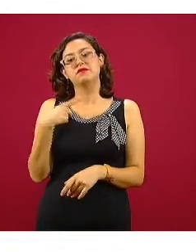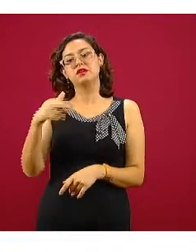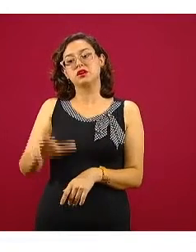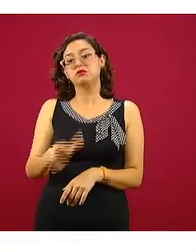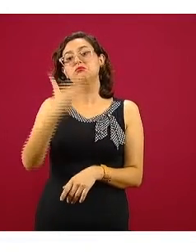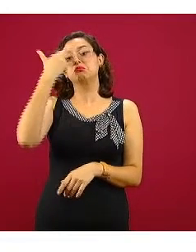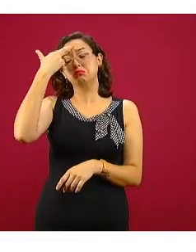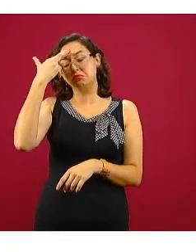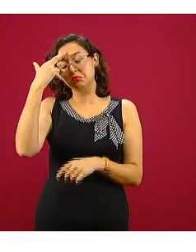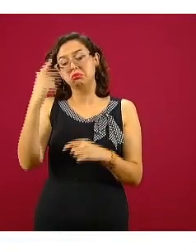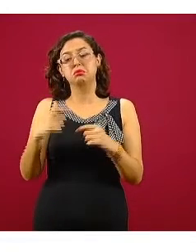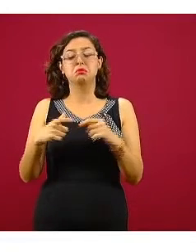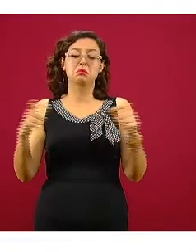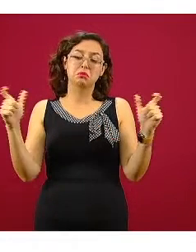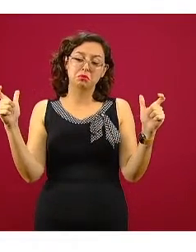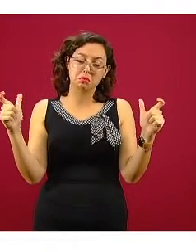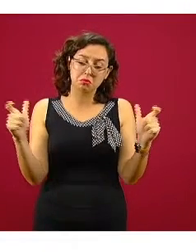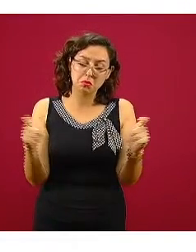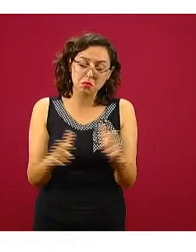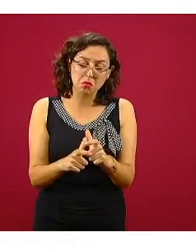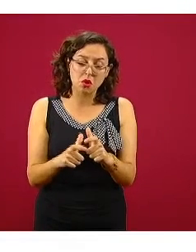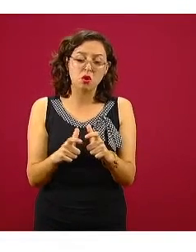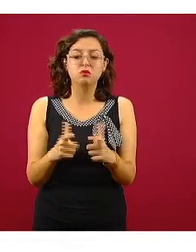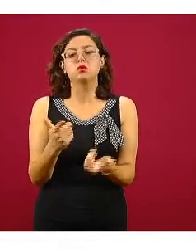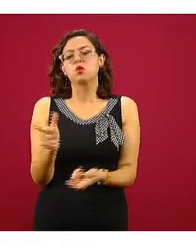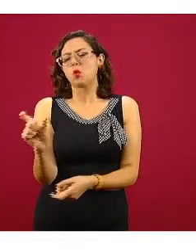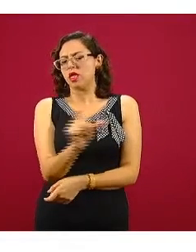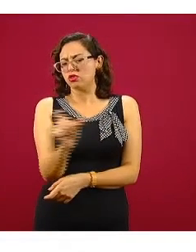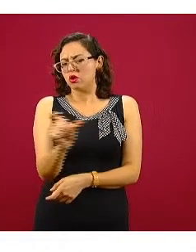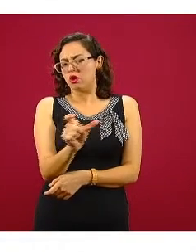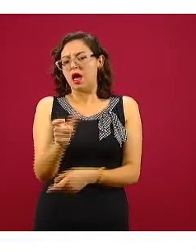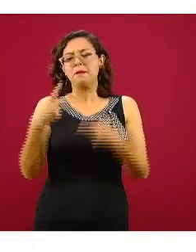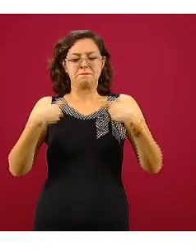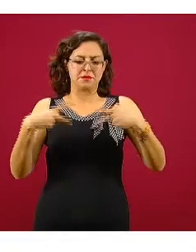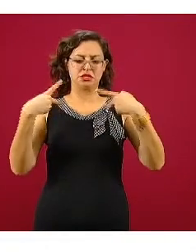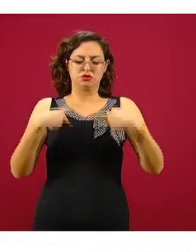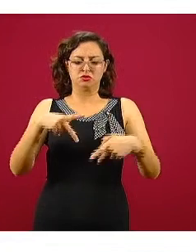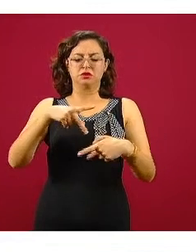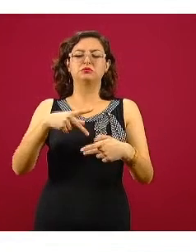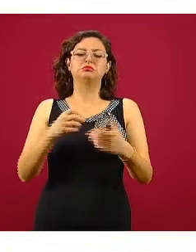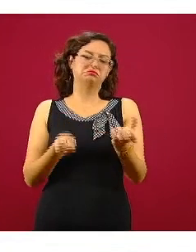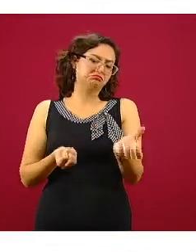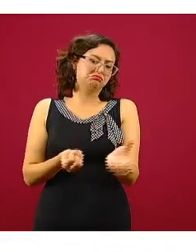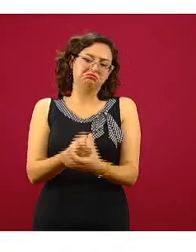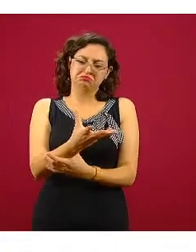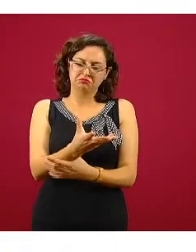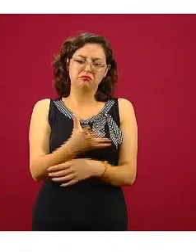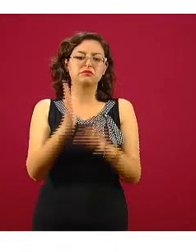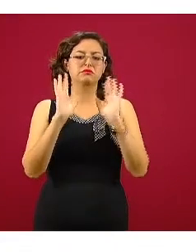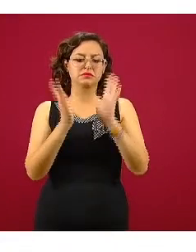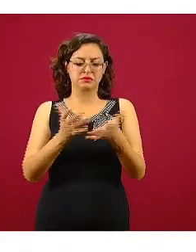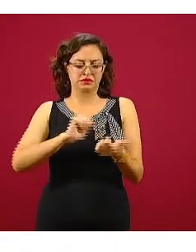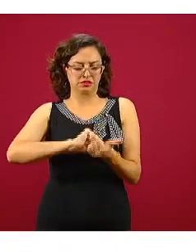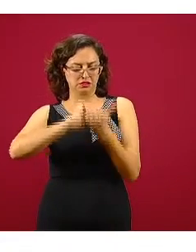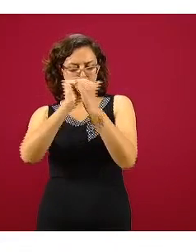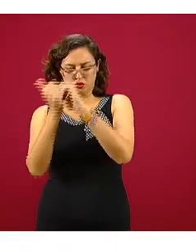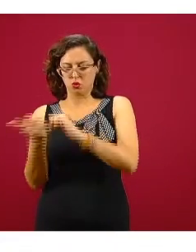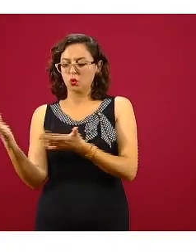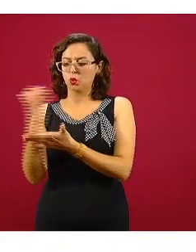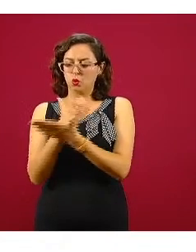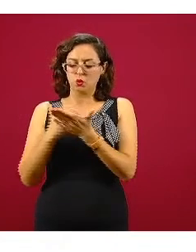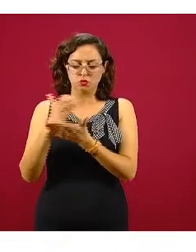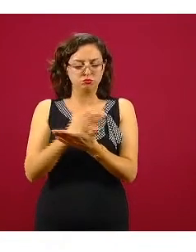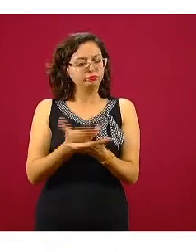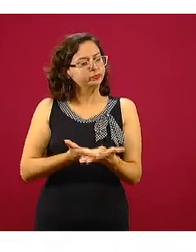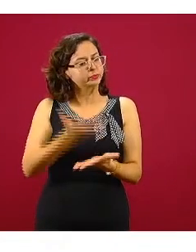disminuir si hay egresos hospitalarios, decir, personas que se recuperan y pueden darse